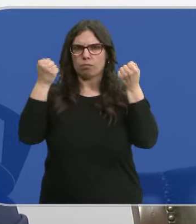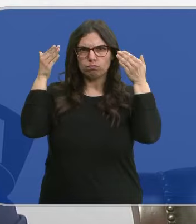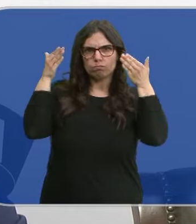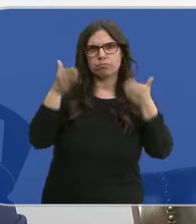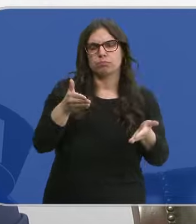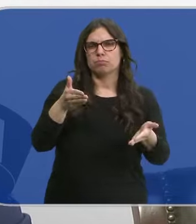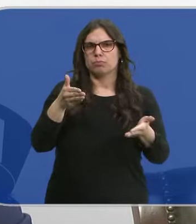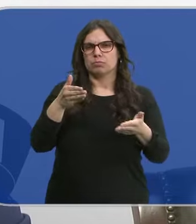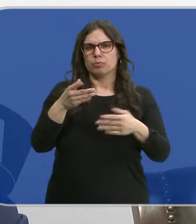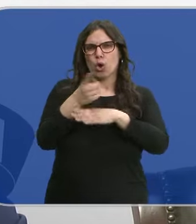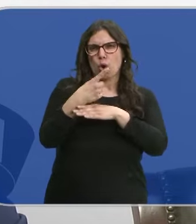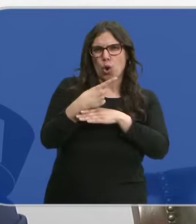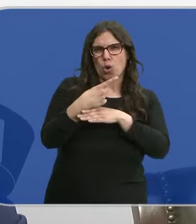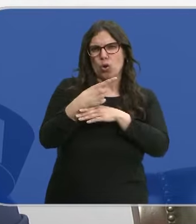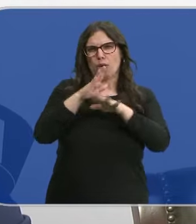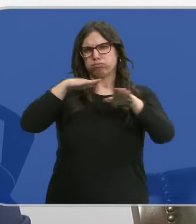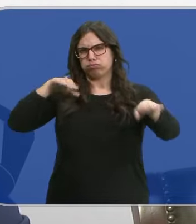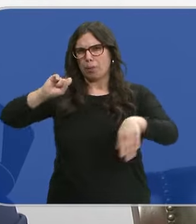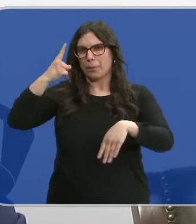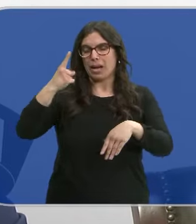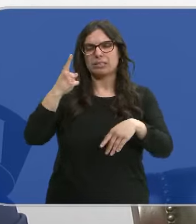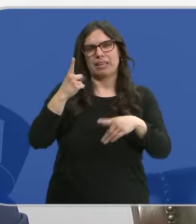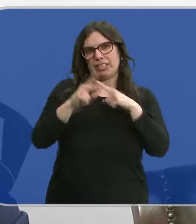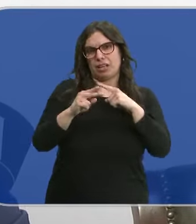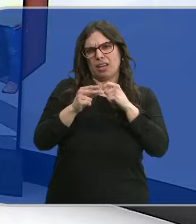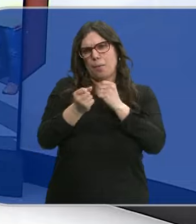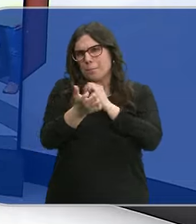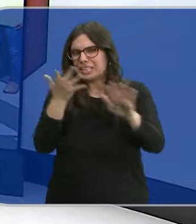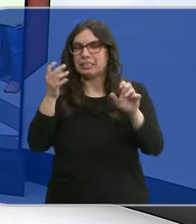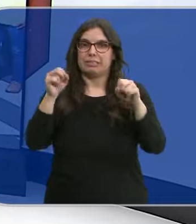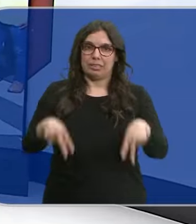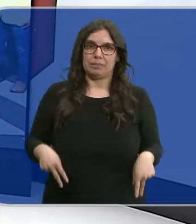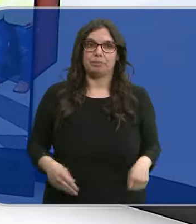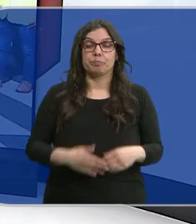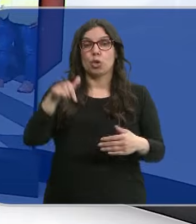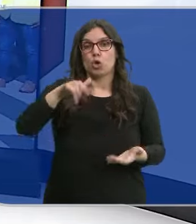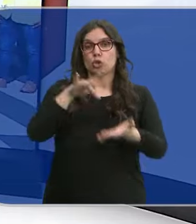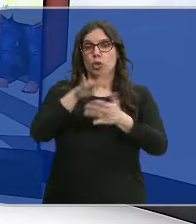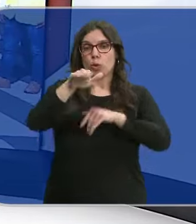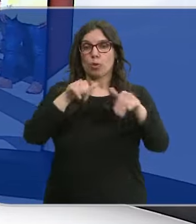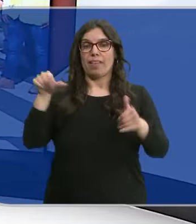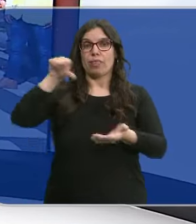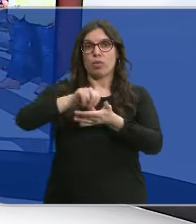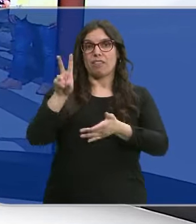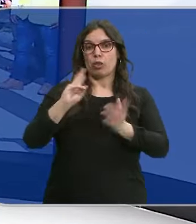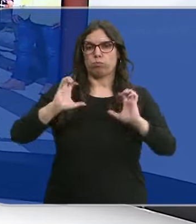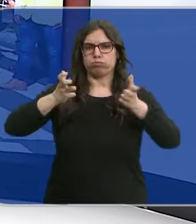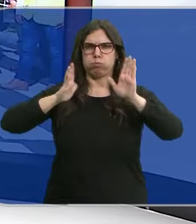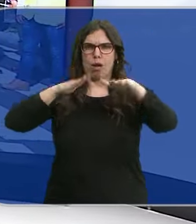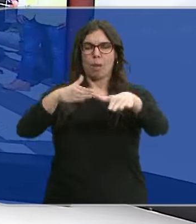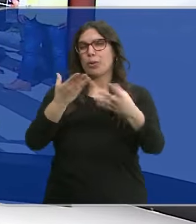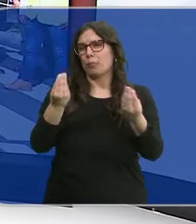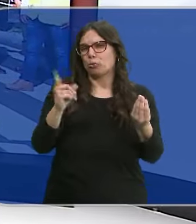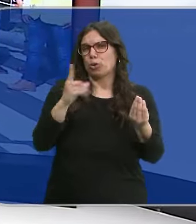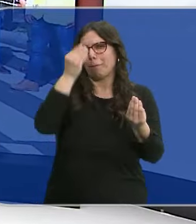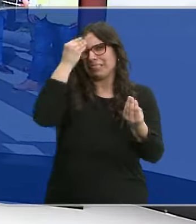las horas más desfavorables, las prisas. Hoy había tractorada en Valladolid, pero no ha sido tan numerosa ni